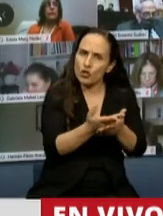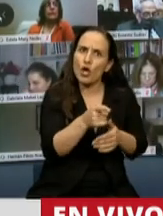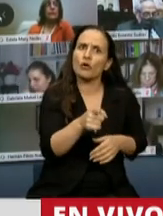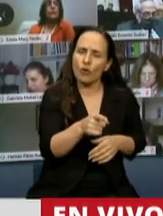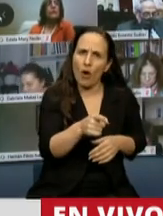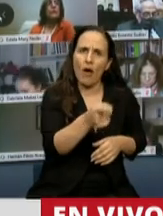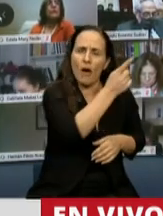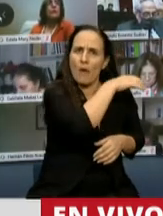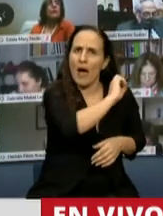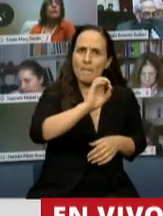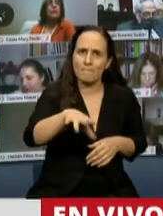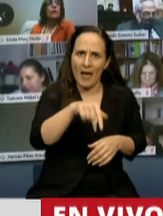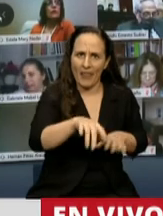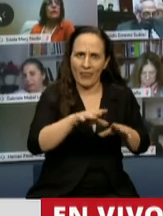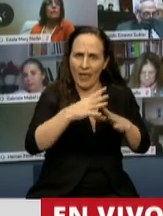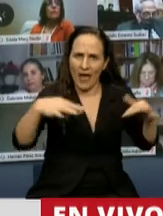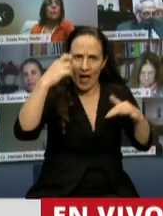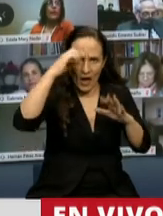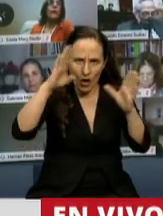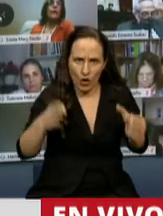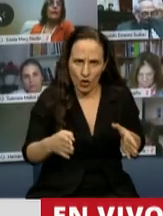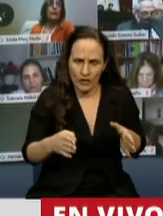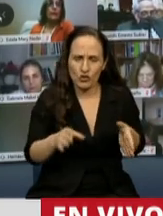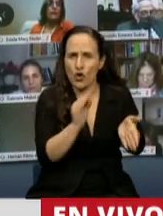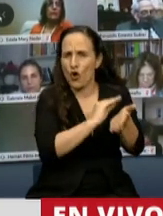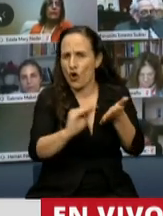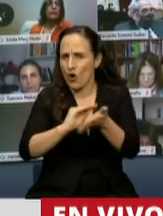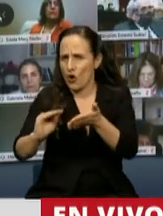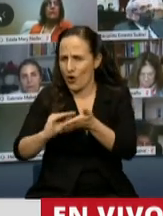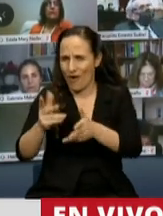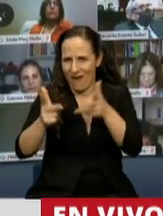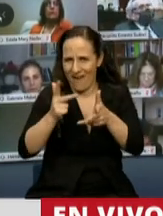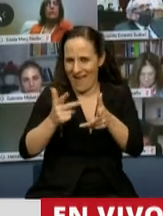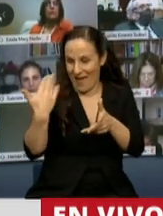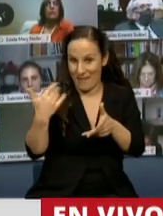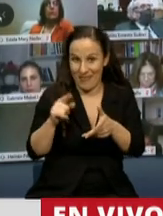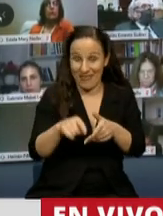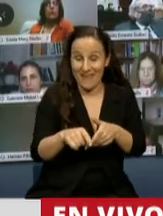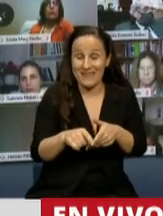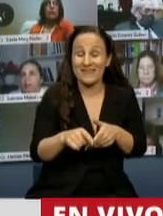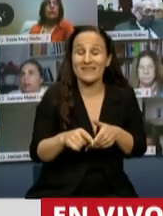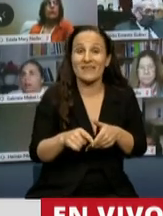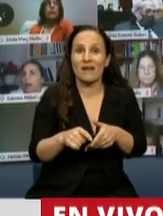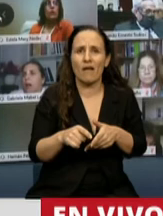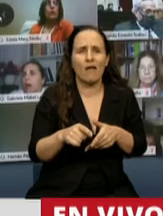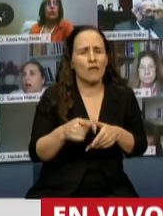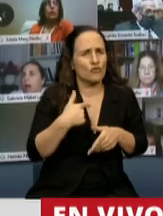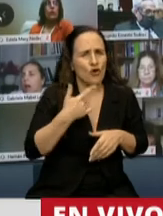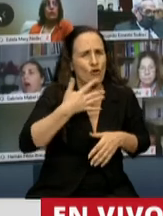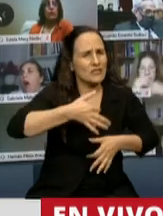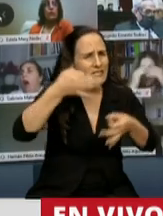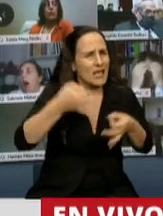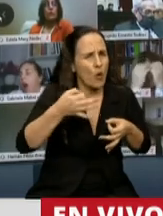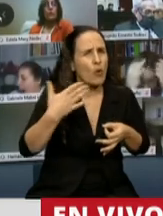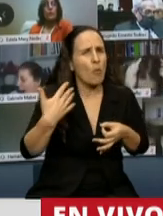enviar al Congreso. Todas las diputadas que antecedieron en mi palabra, estoy convencido que